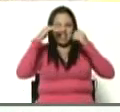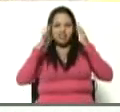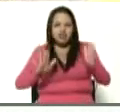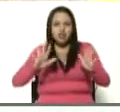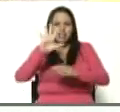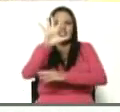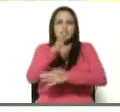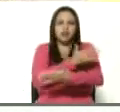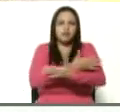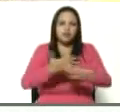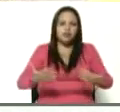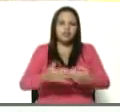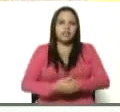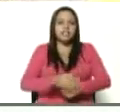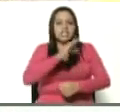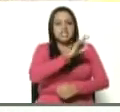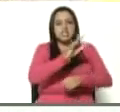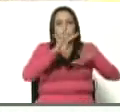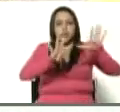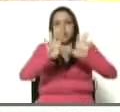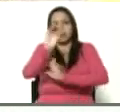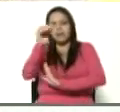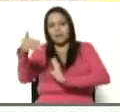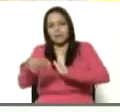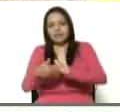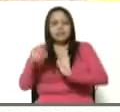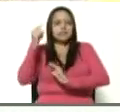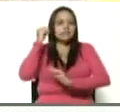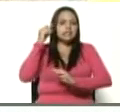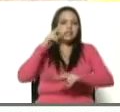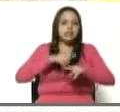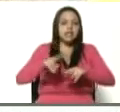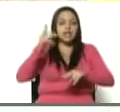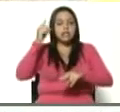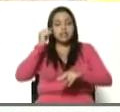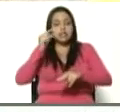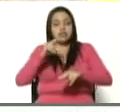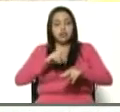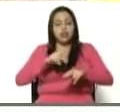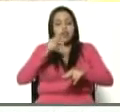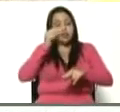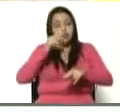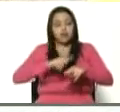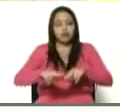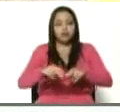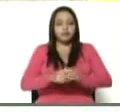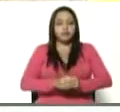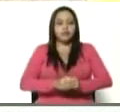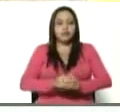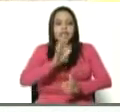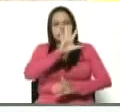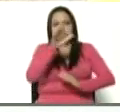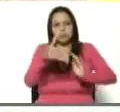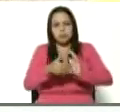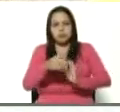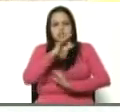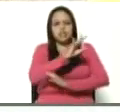millones 390 mil niños y niñas. 5 millones 390 mil niños y niñas.